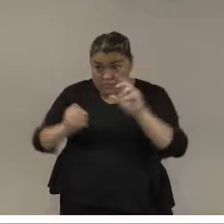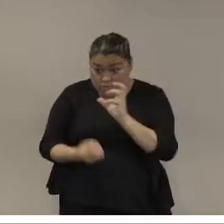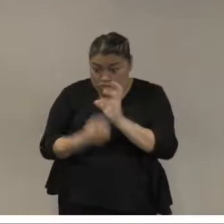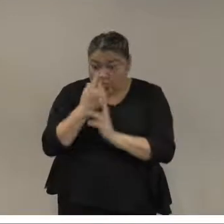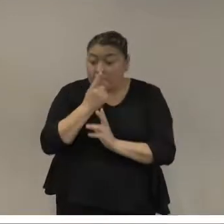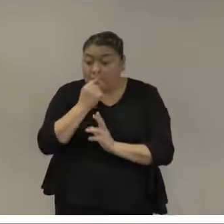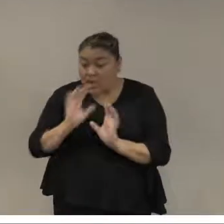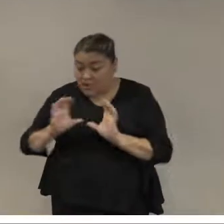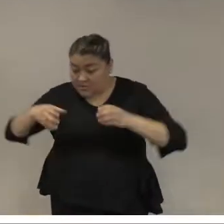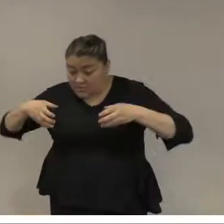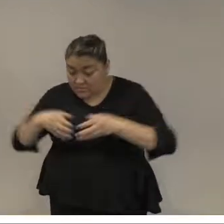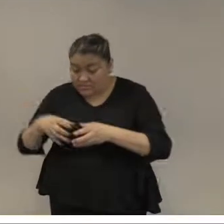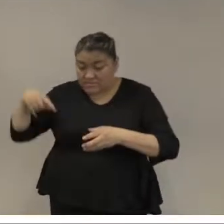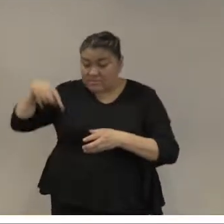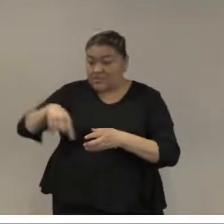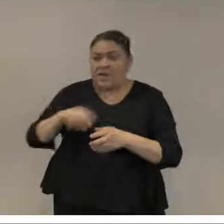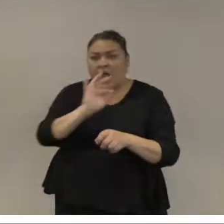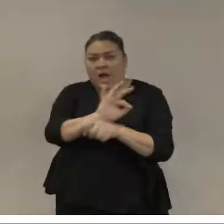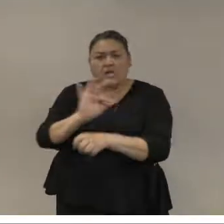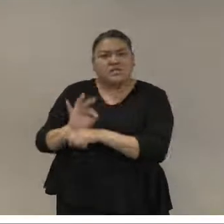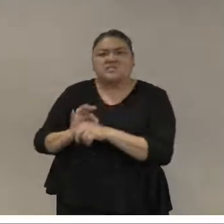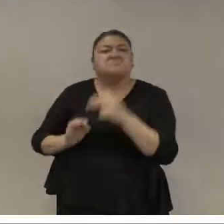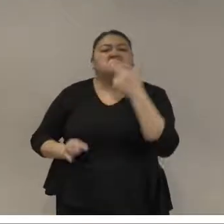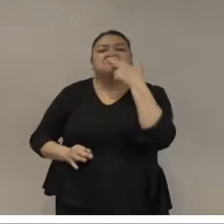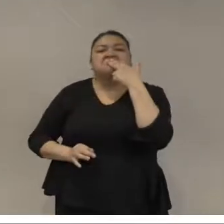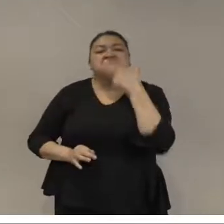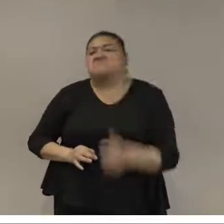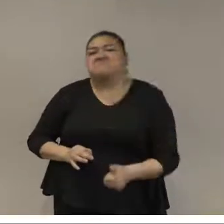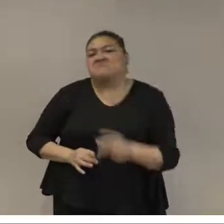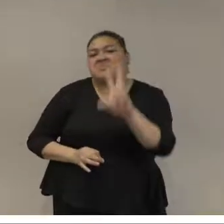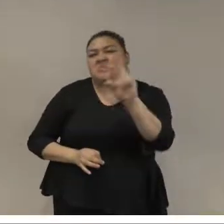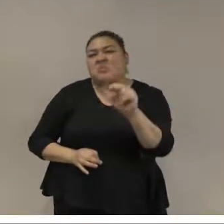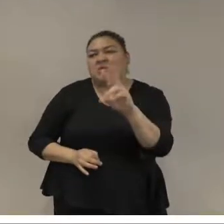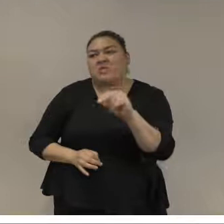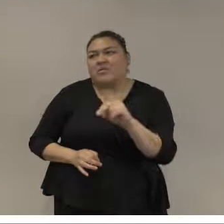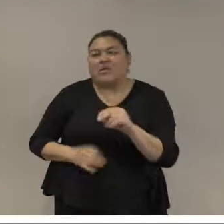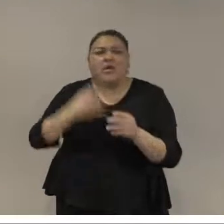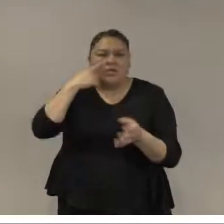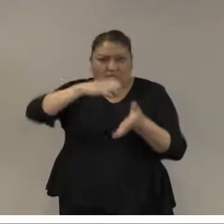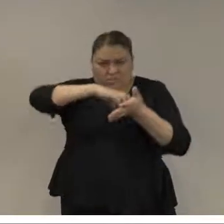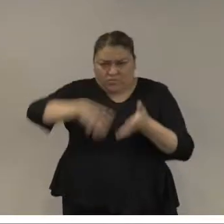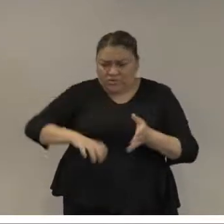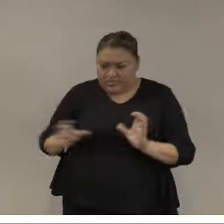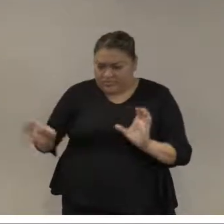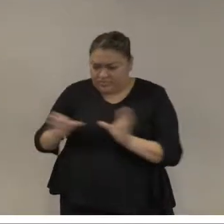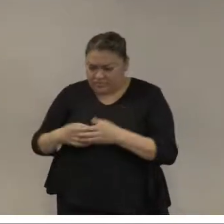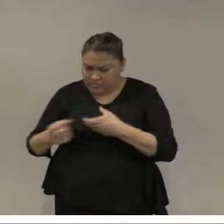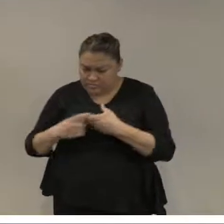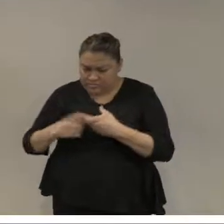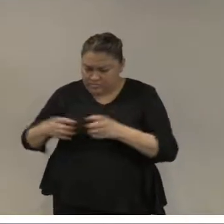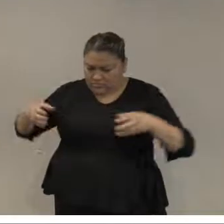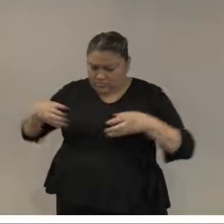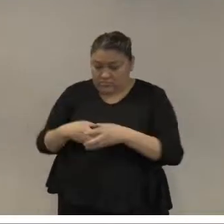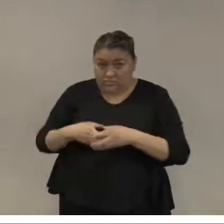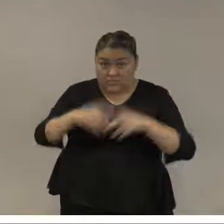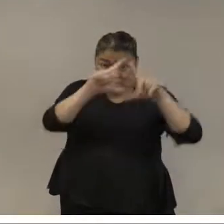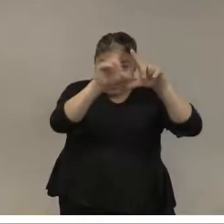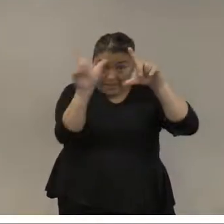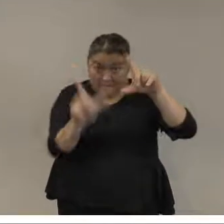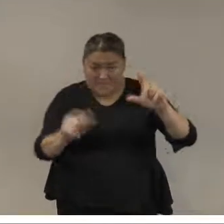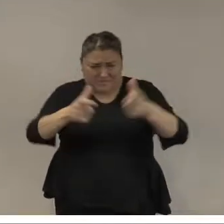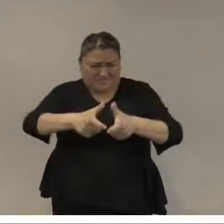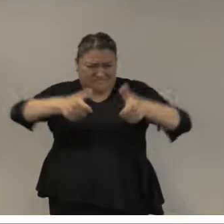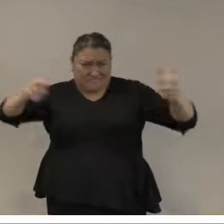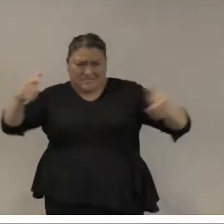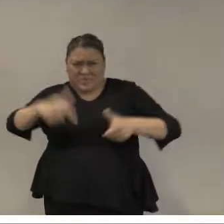hace si es todo que se hace y no es solamente porque doscientos algo mil efectivos es poco para un país del tamaño de México